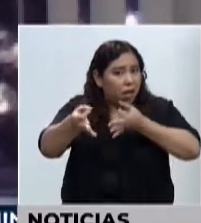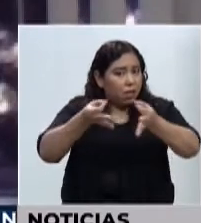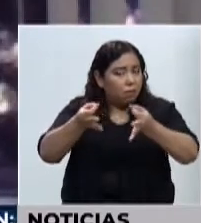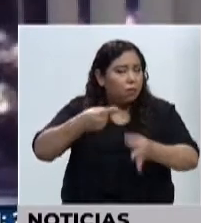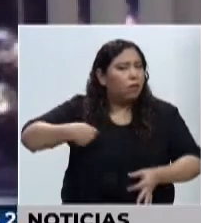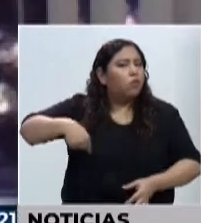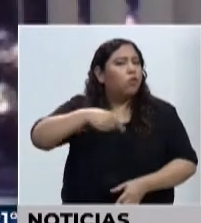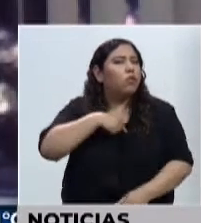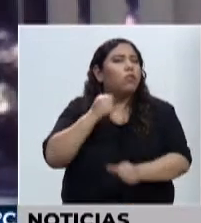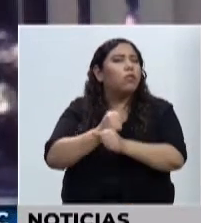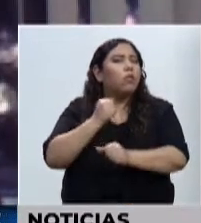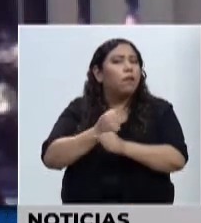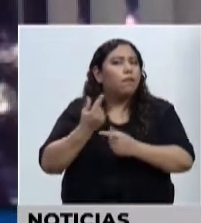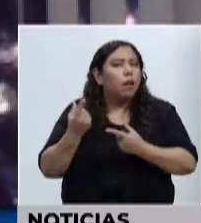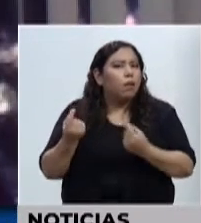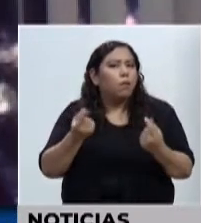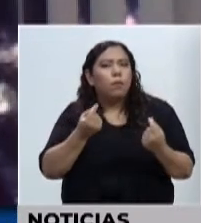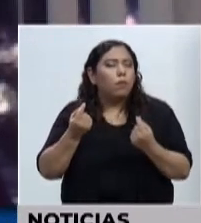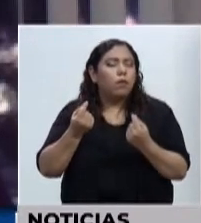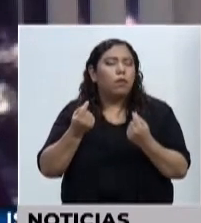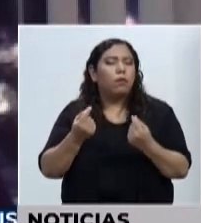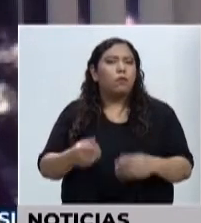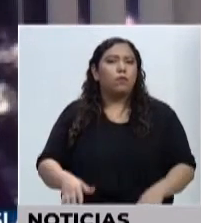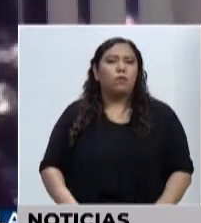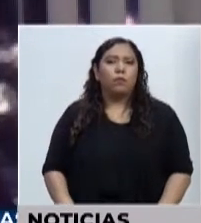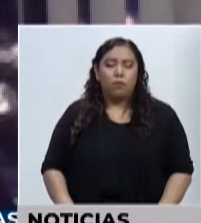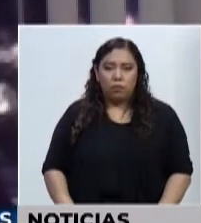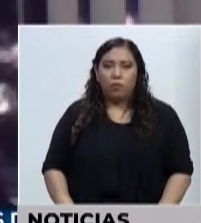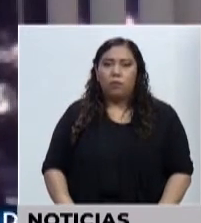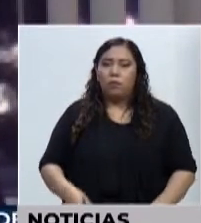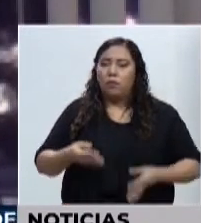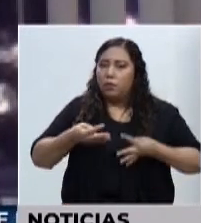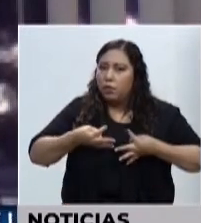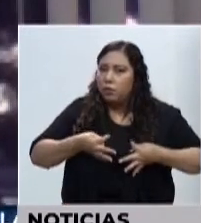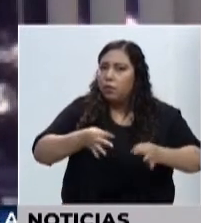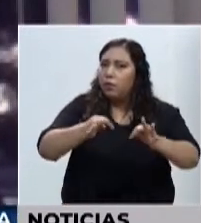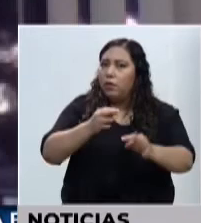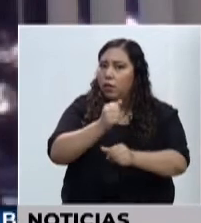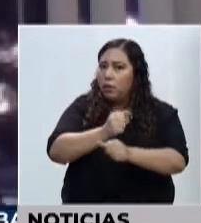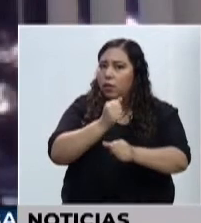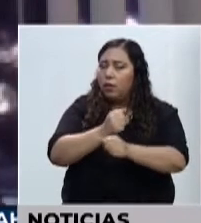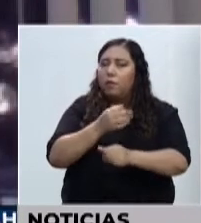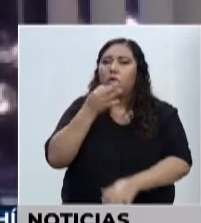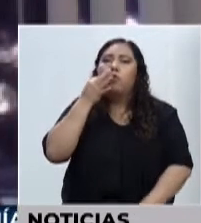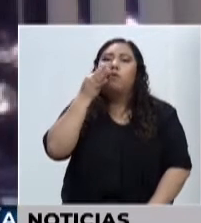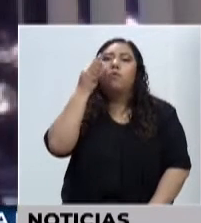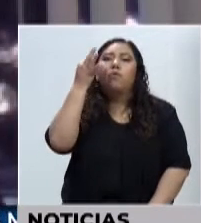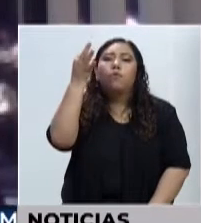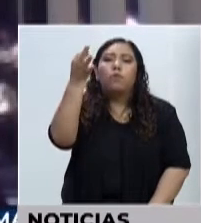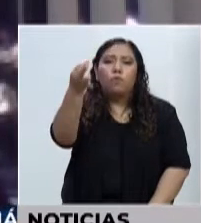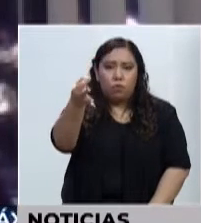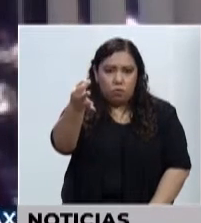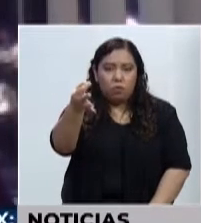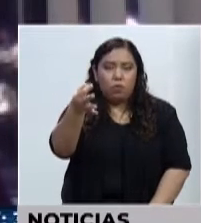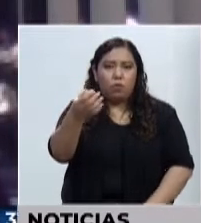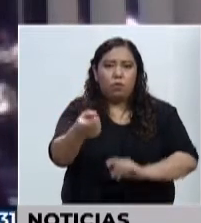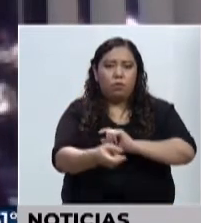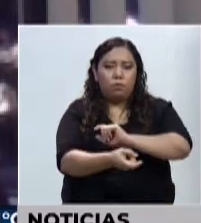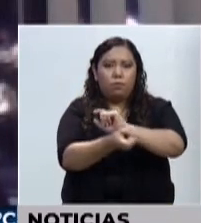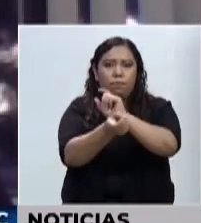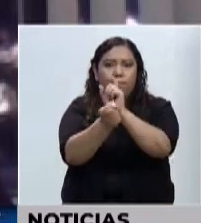esperamos realmente que a través de todo este esfuerzo, con el tiempo, se va a ir logrando la